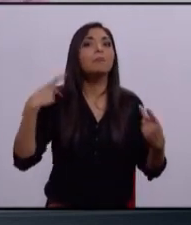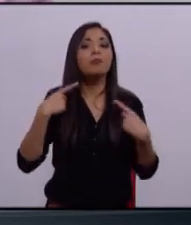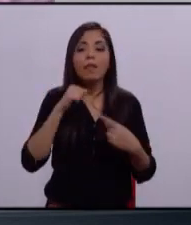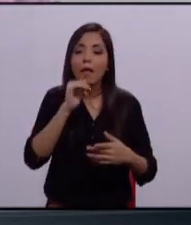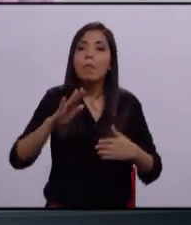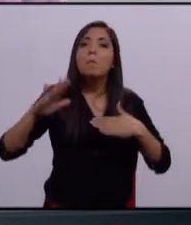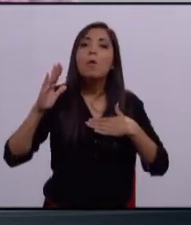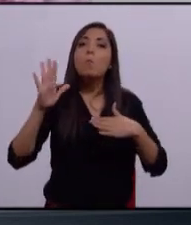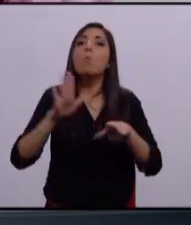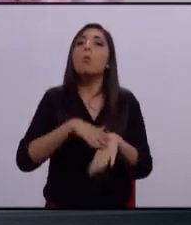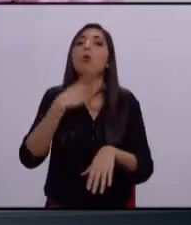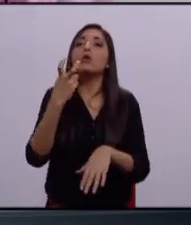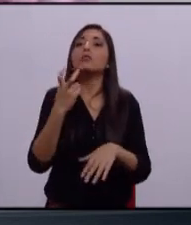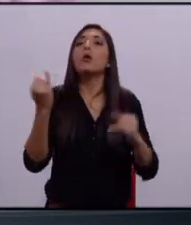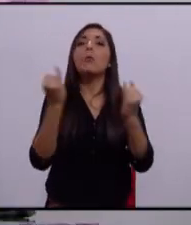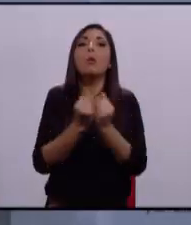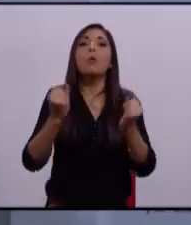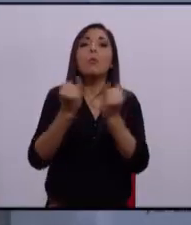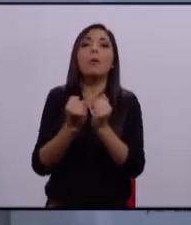las cosas siguen igual.